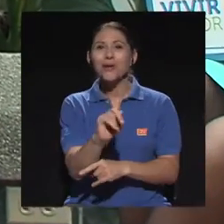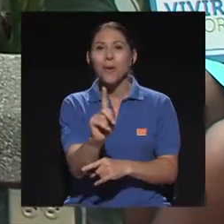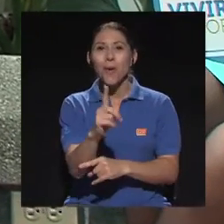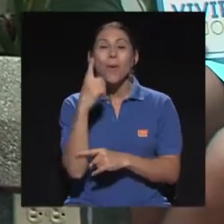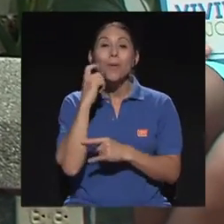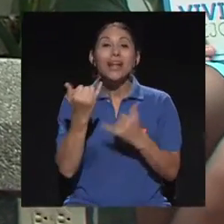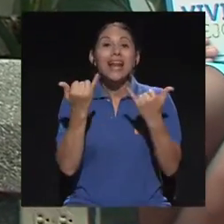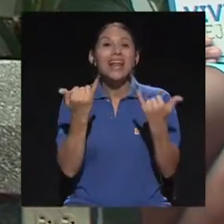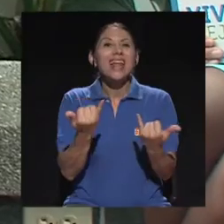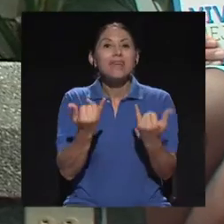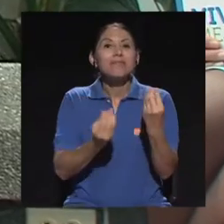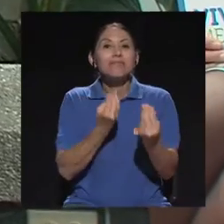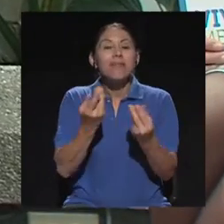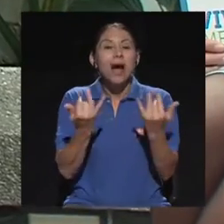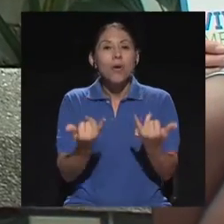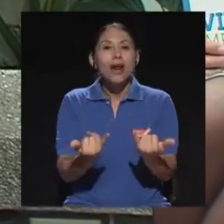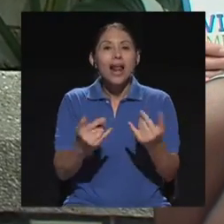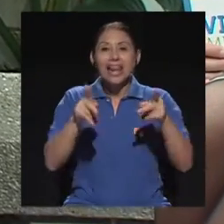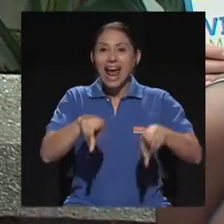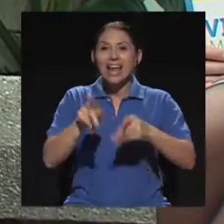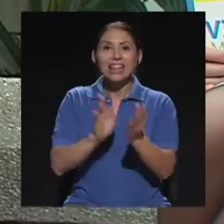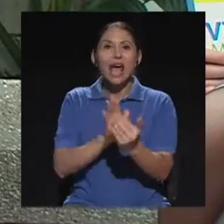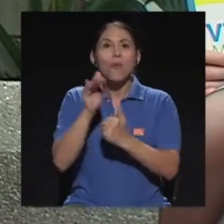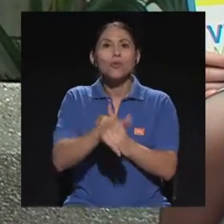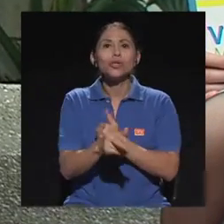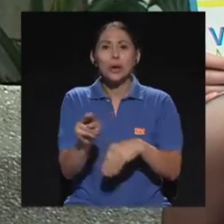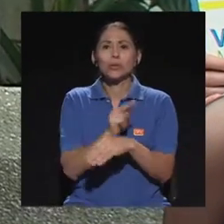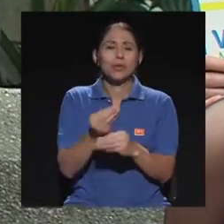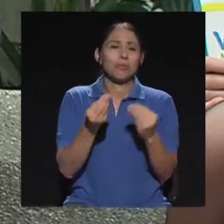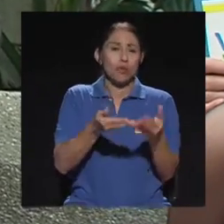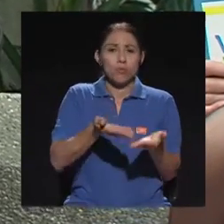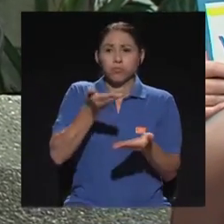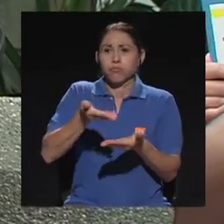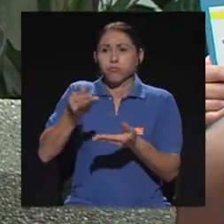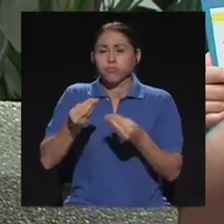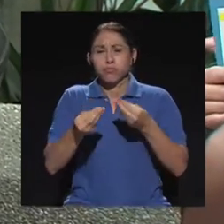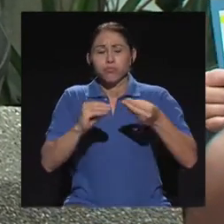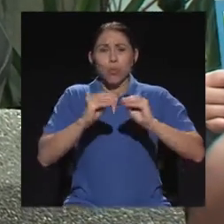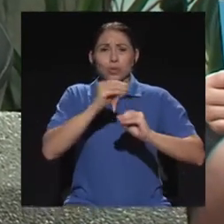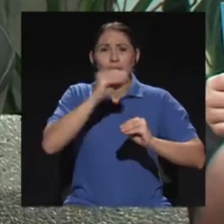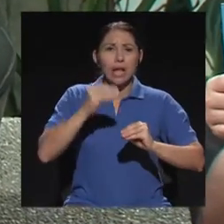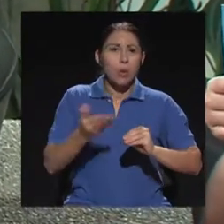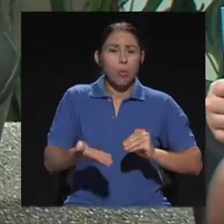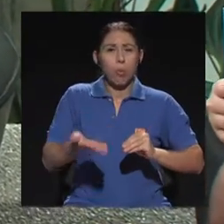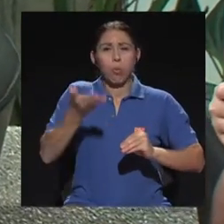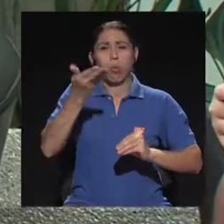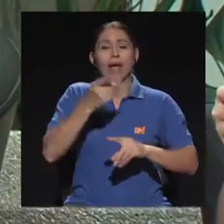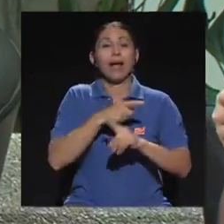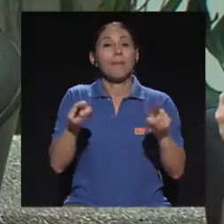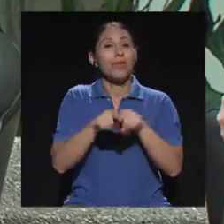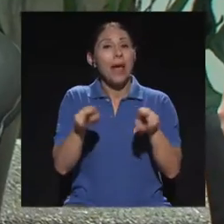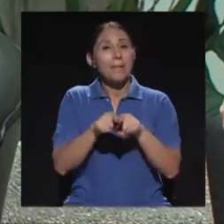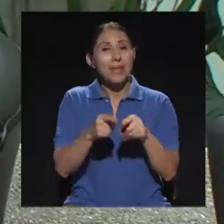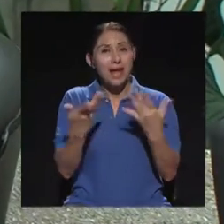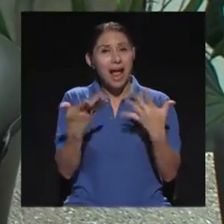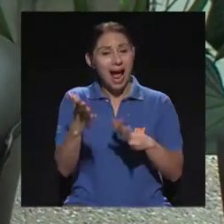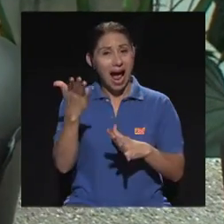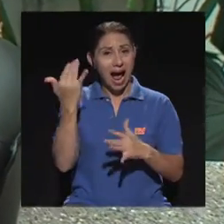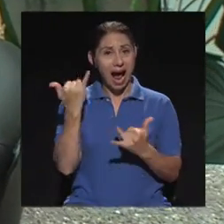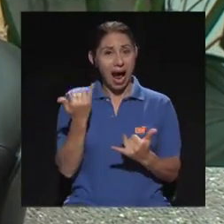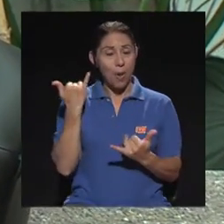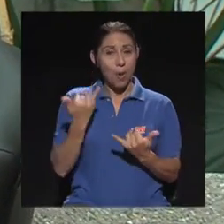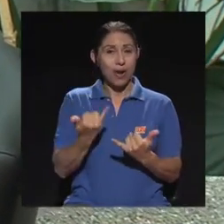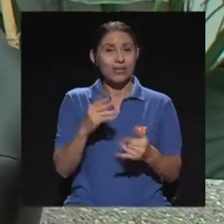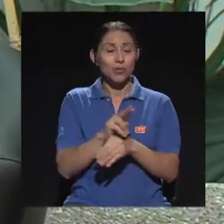por eso, porque la gente hace abuso de las dosis y además hay muchas interacciones con los medicamentos de síntesis, que antes no había